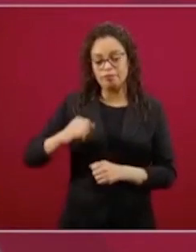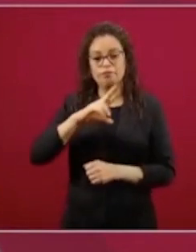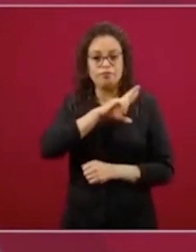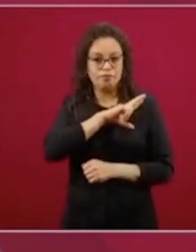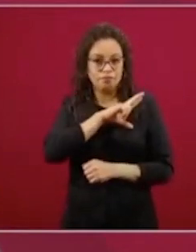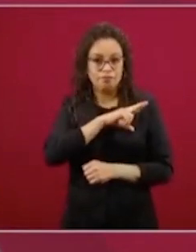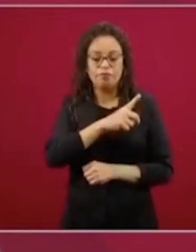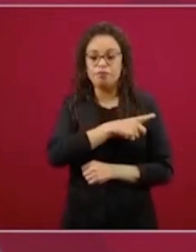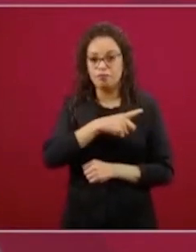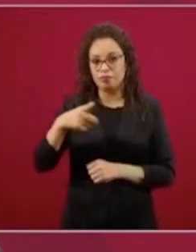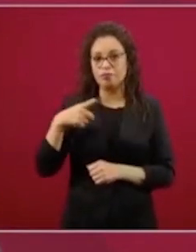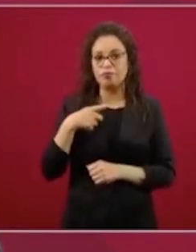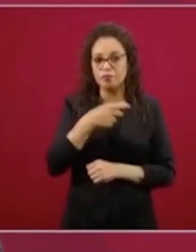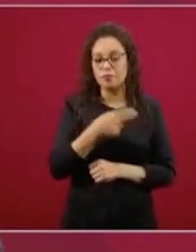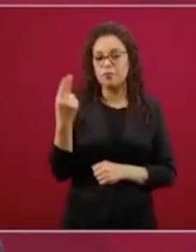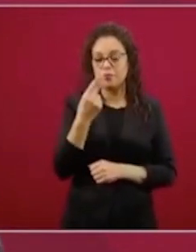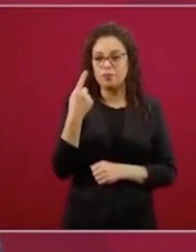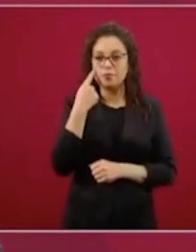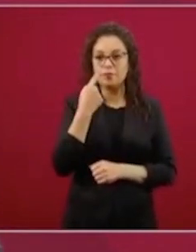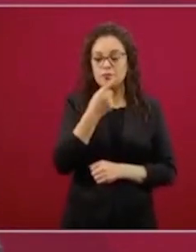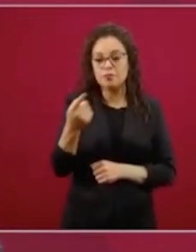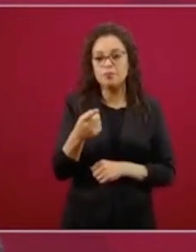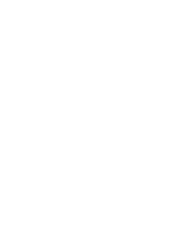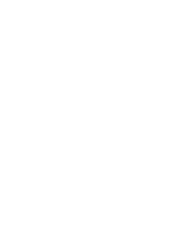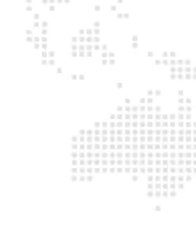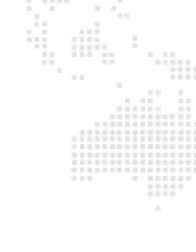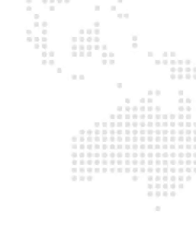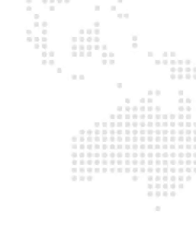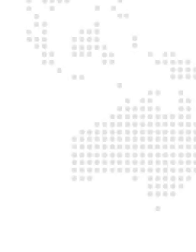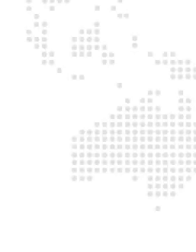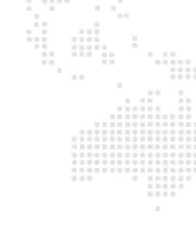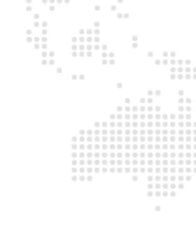los medios públicos hemos estado curando las noticias falsas.